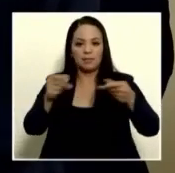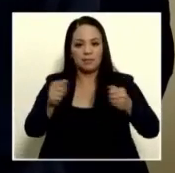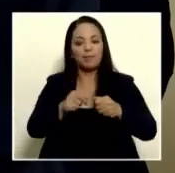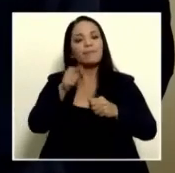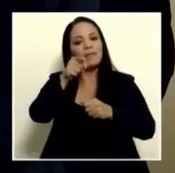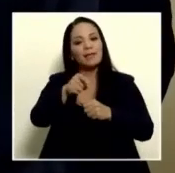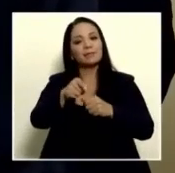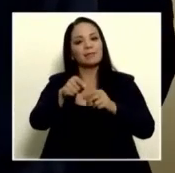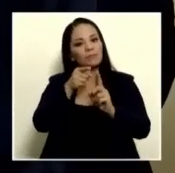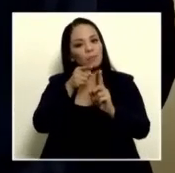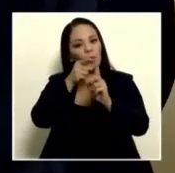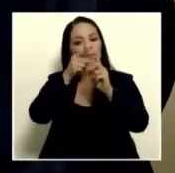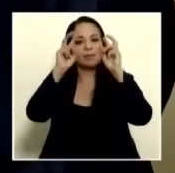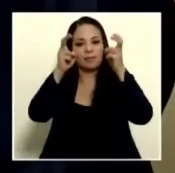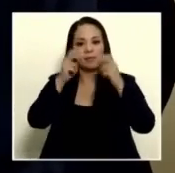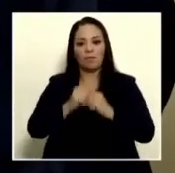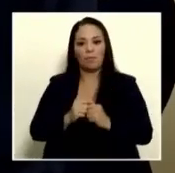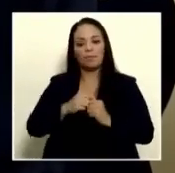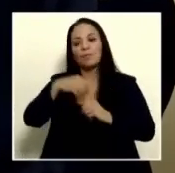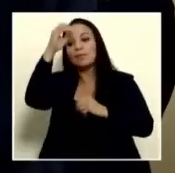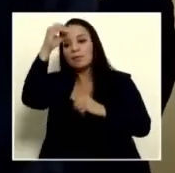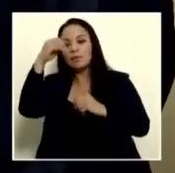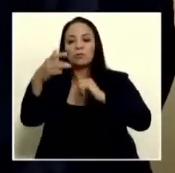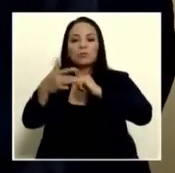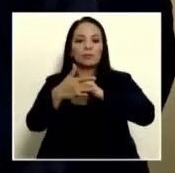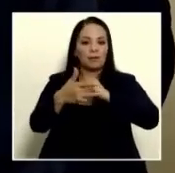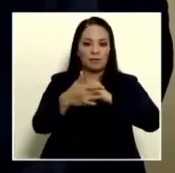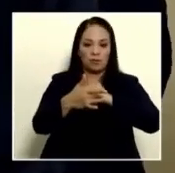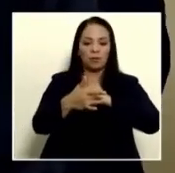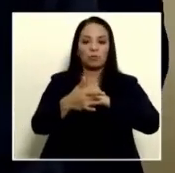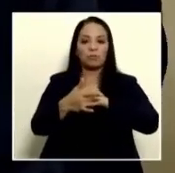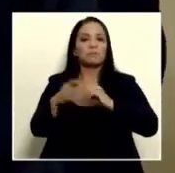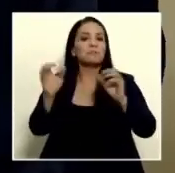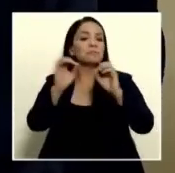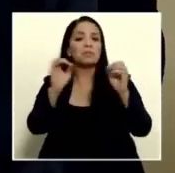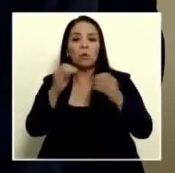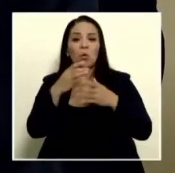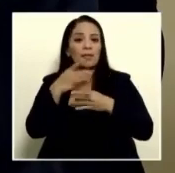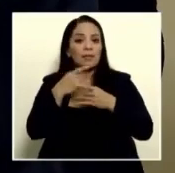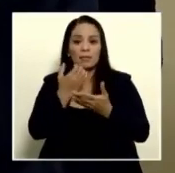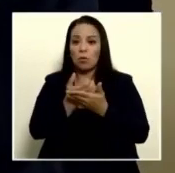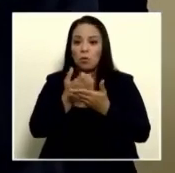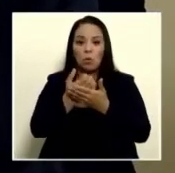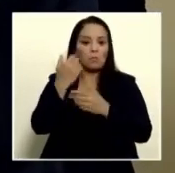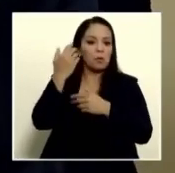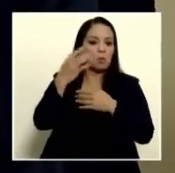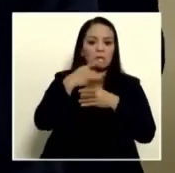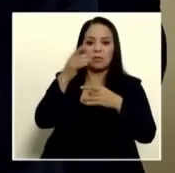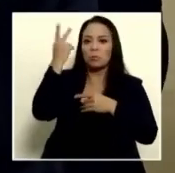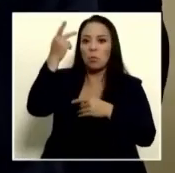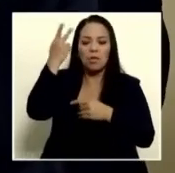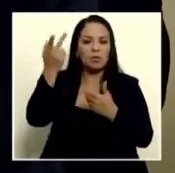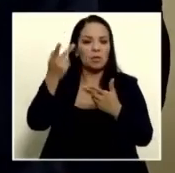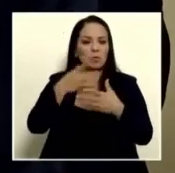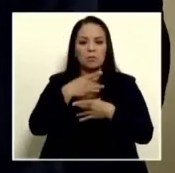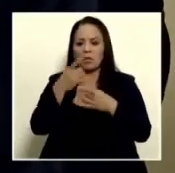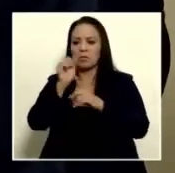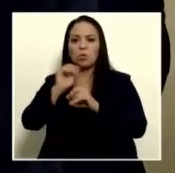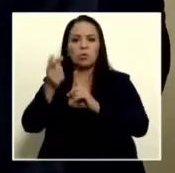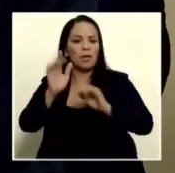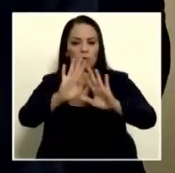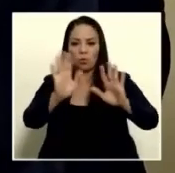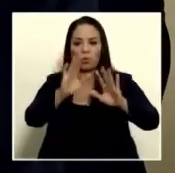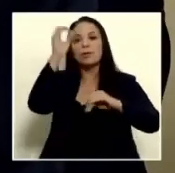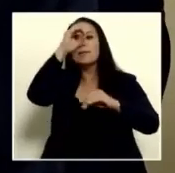trata todo esto. Los criterios son técnicos, no obedecen a ningún interés económico, político, social. Los criterios son técnicos